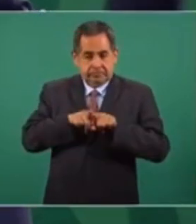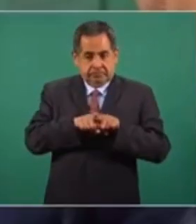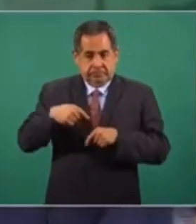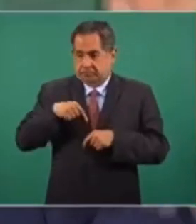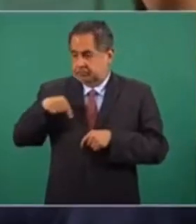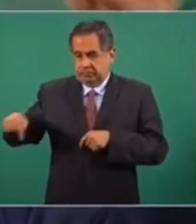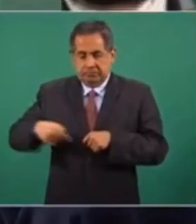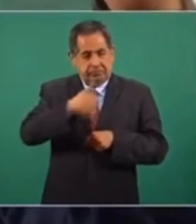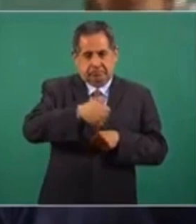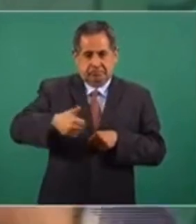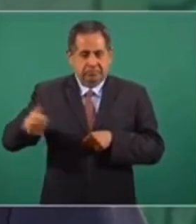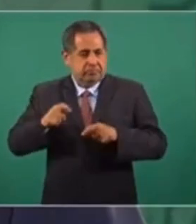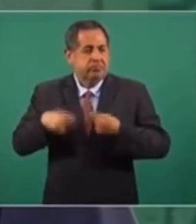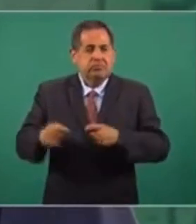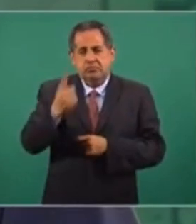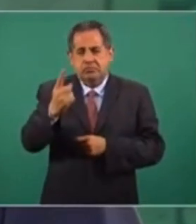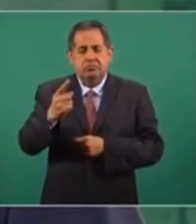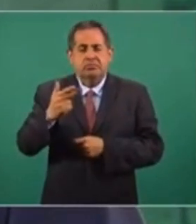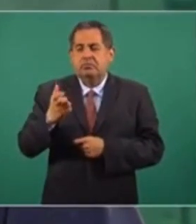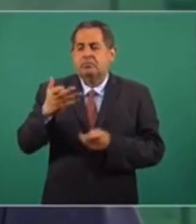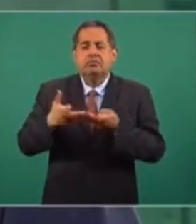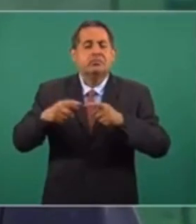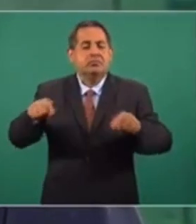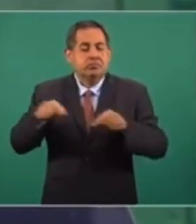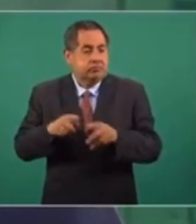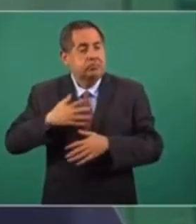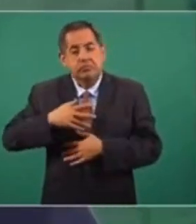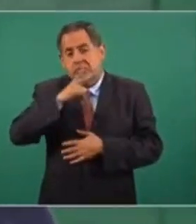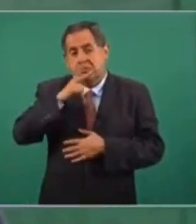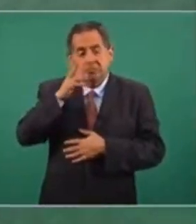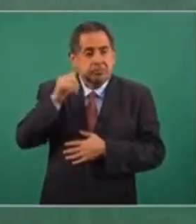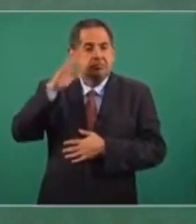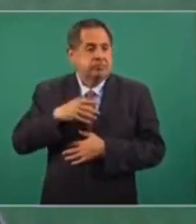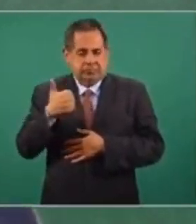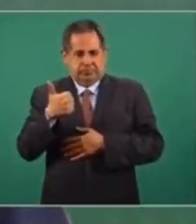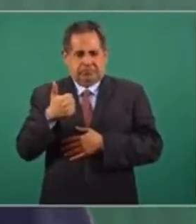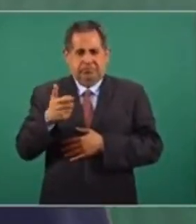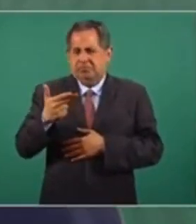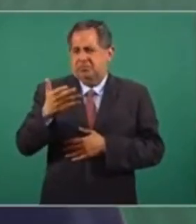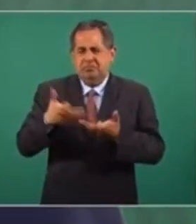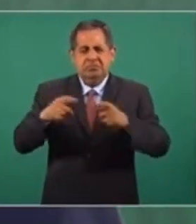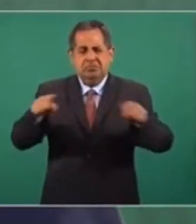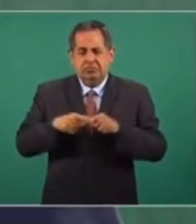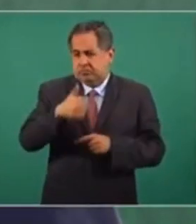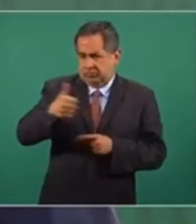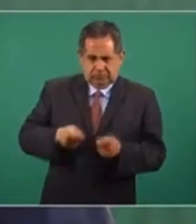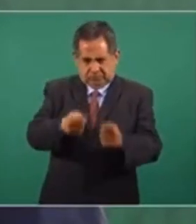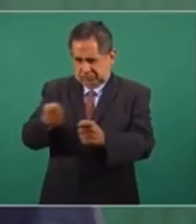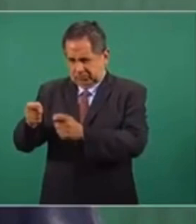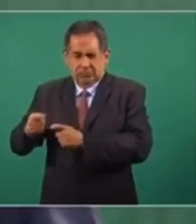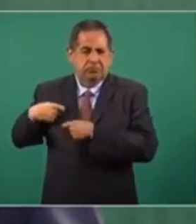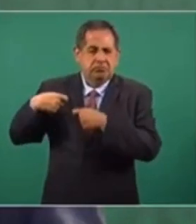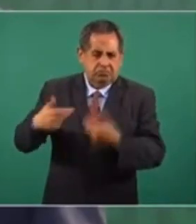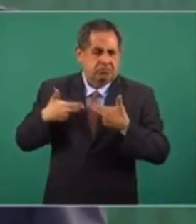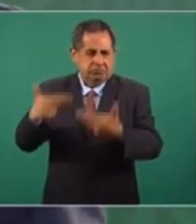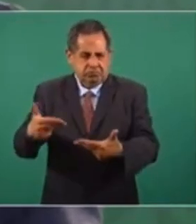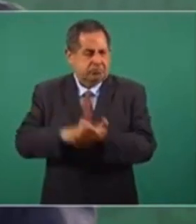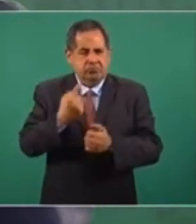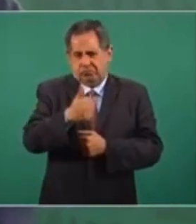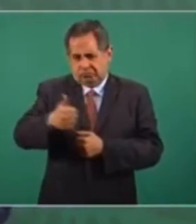nos dieron una hectárea. Tenía a mi papá ahí seis hectáreas y a cada uno nos tocó